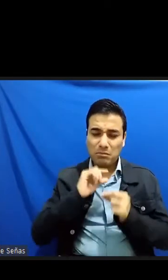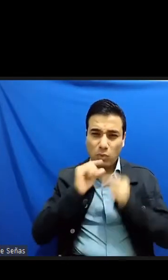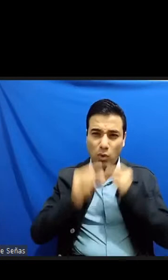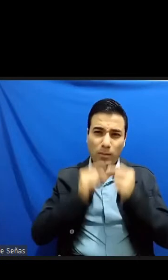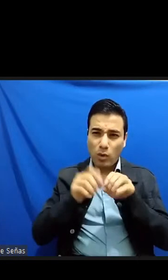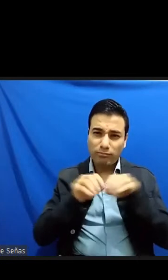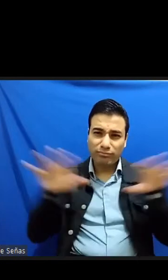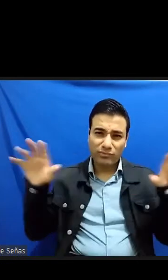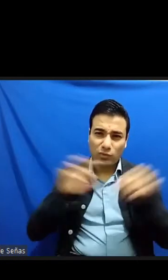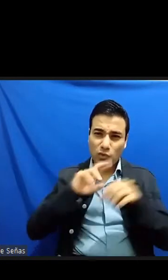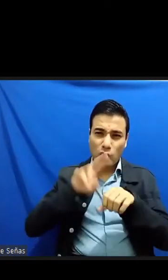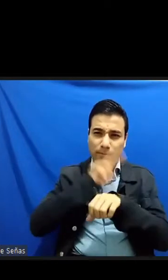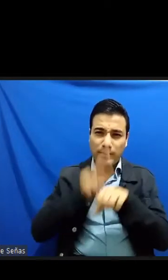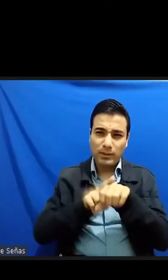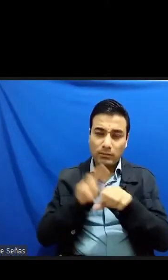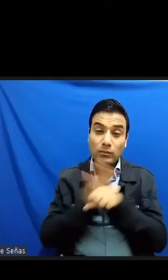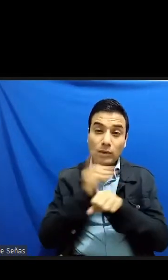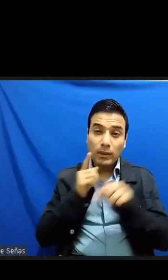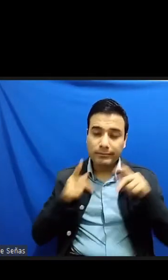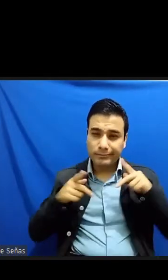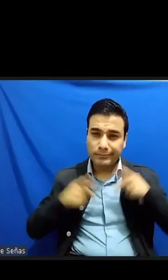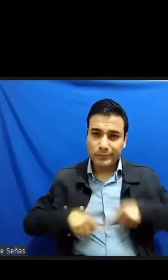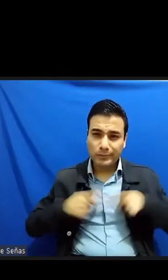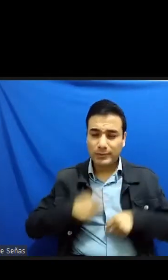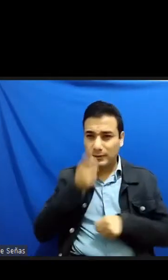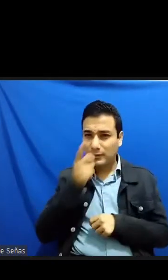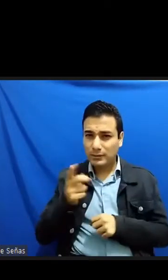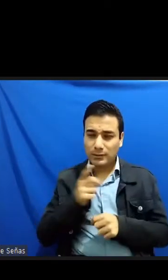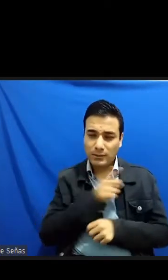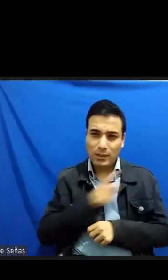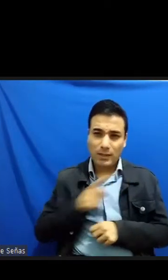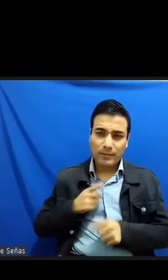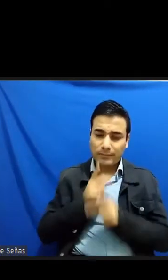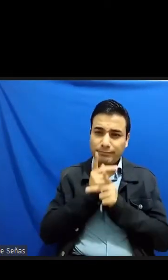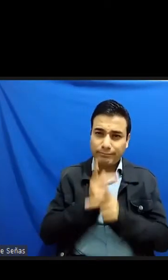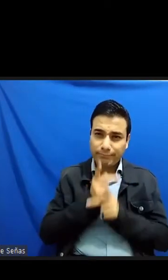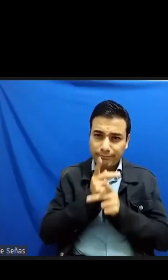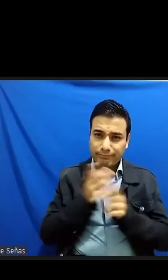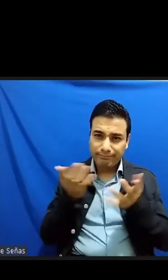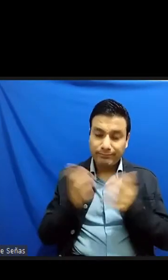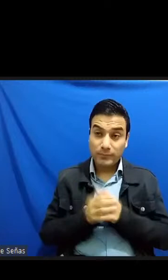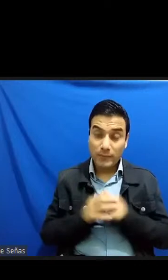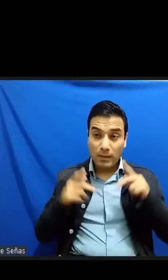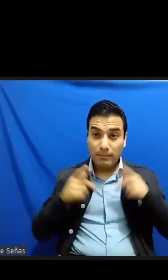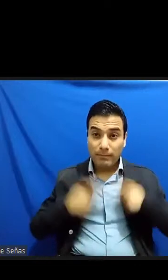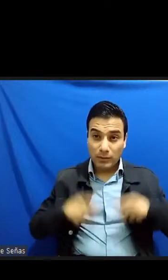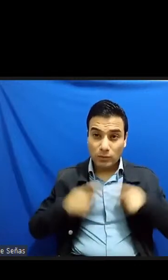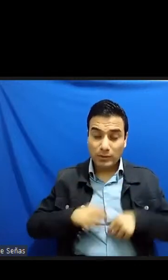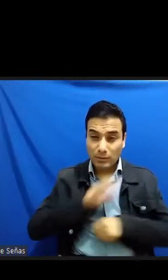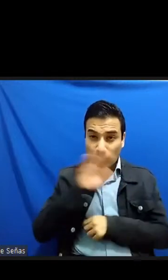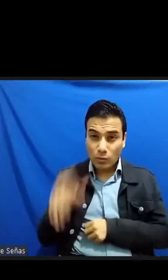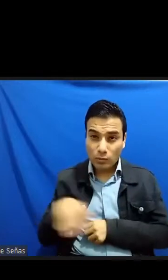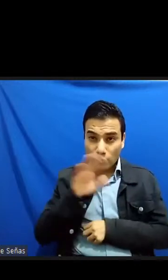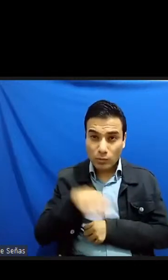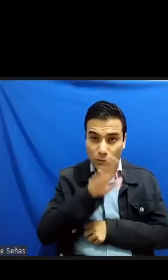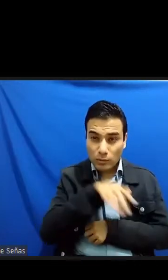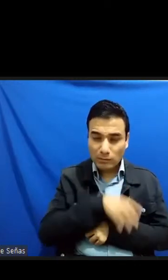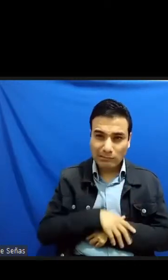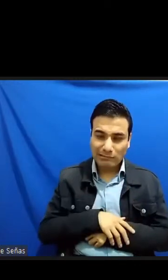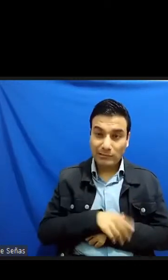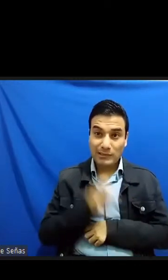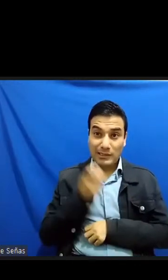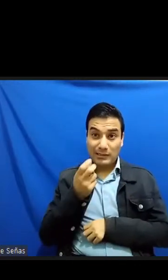etiqueta de la tolerancia sentimos las pérdidas de vida que causa la explotación de esta mina